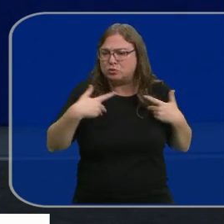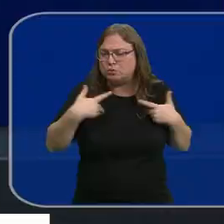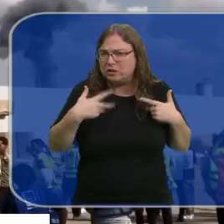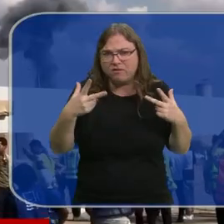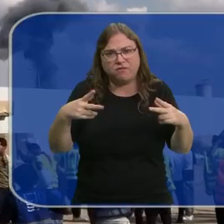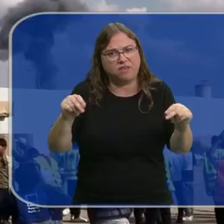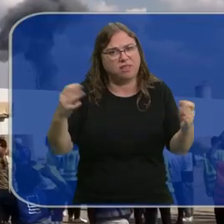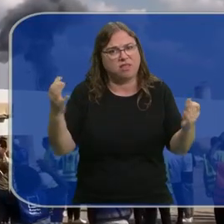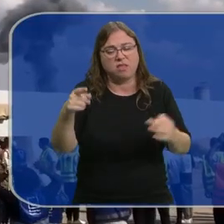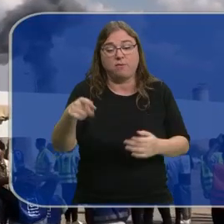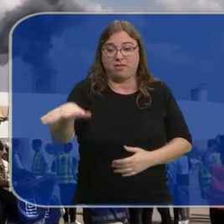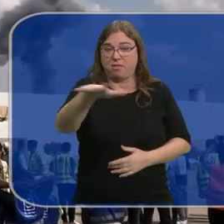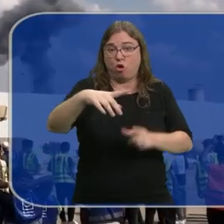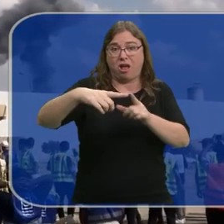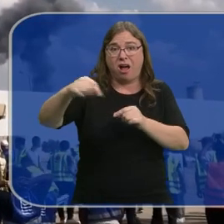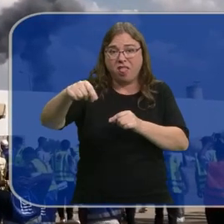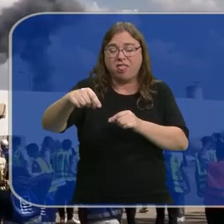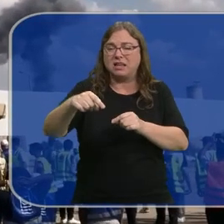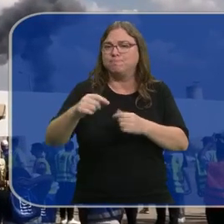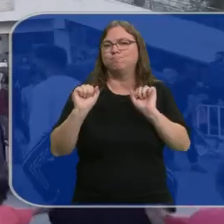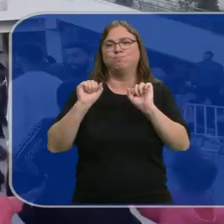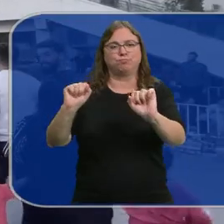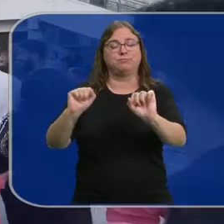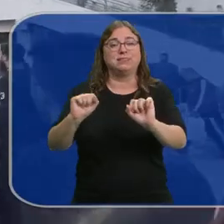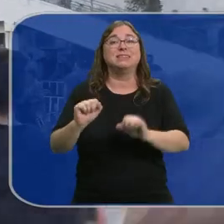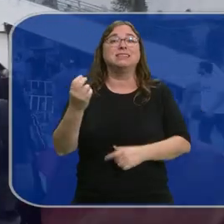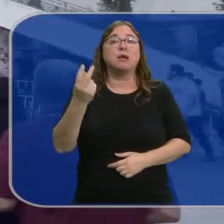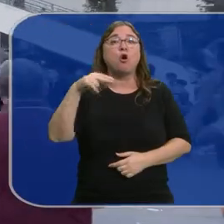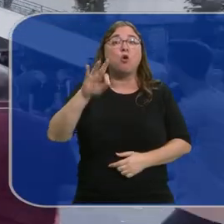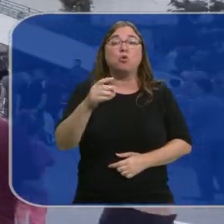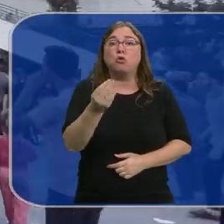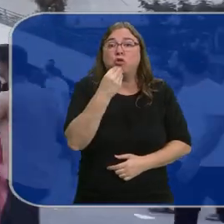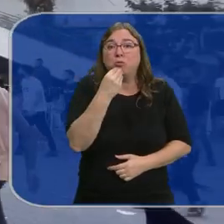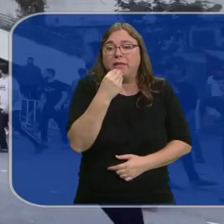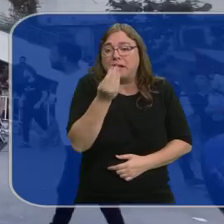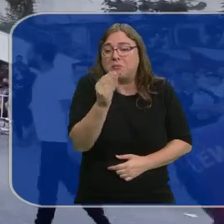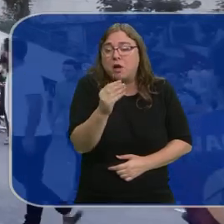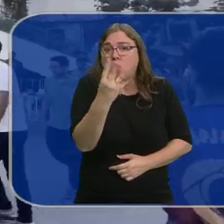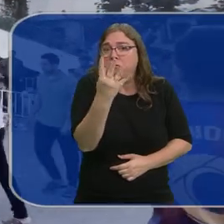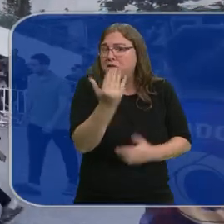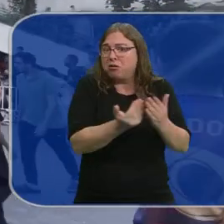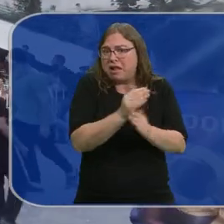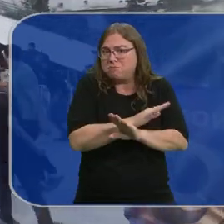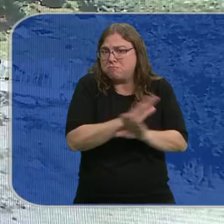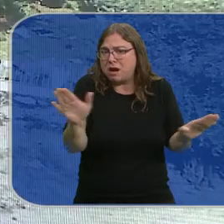terminar. La franja sigue bloqueada y, según Naciones Unidas, solo tiene alimentos para cuatro o cinco días más.